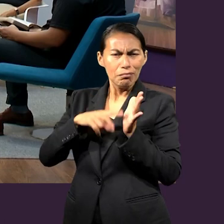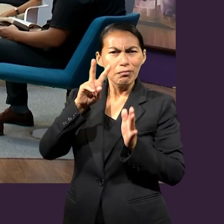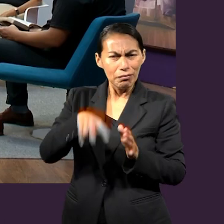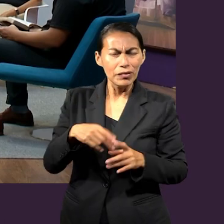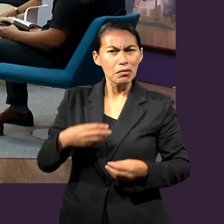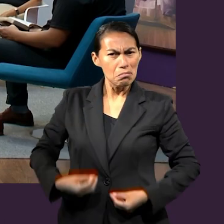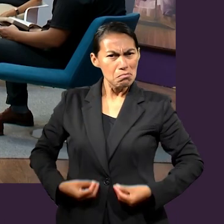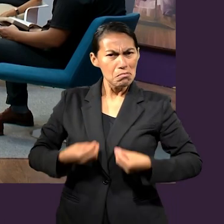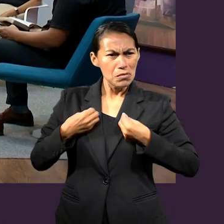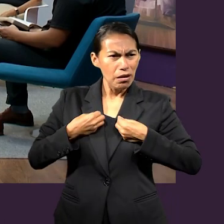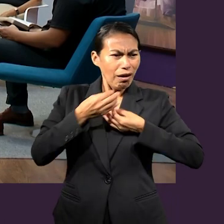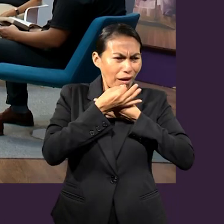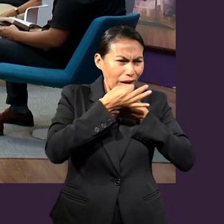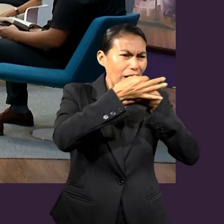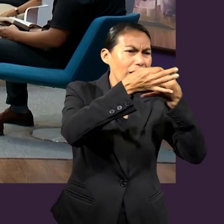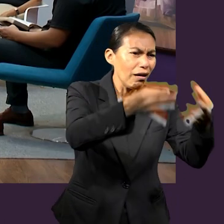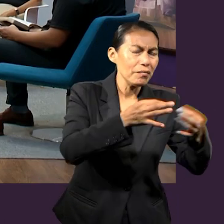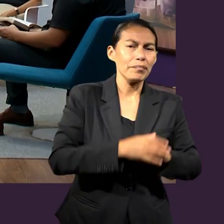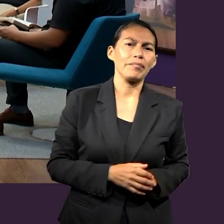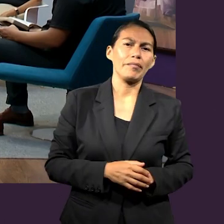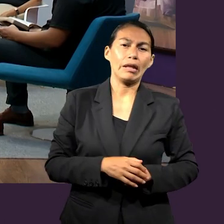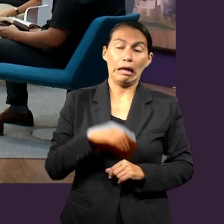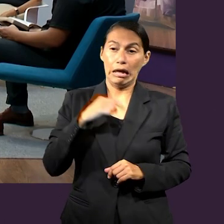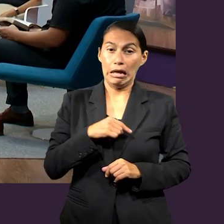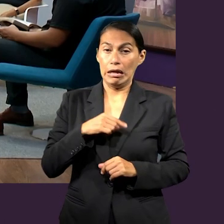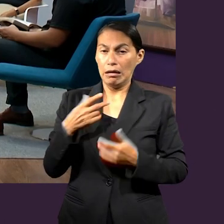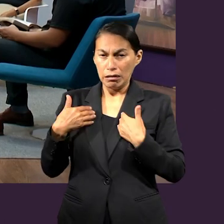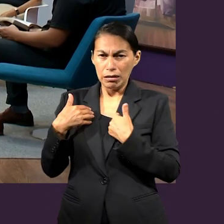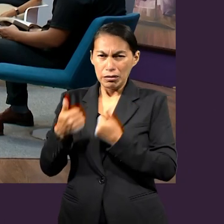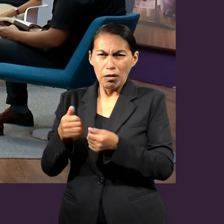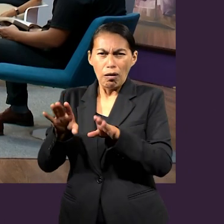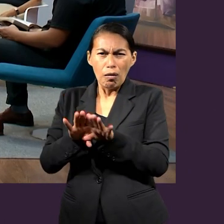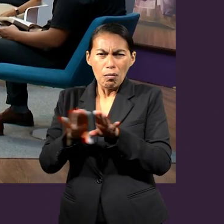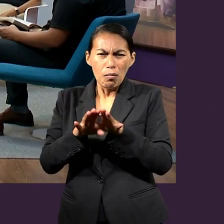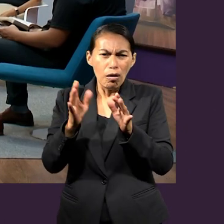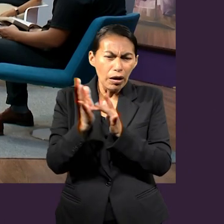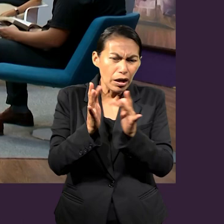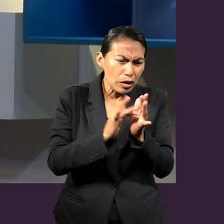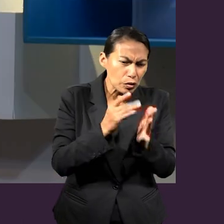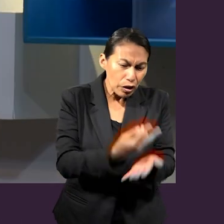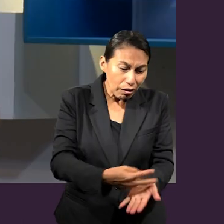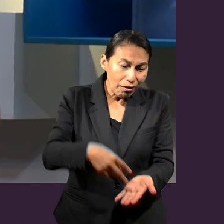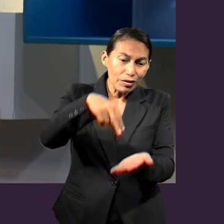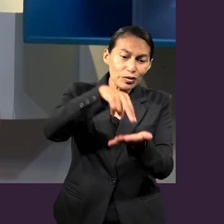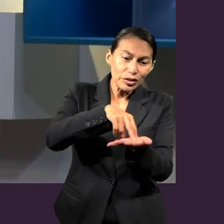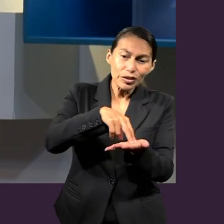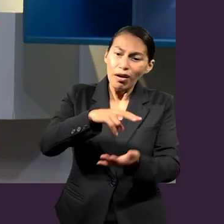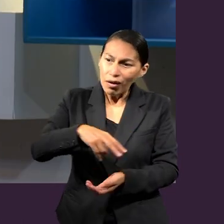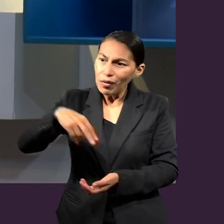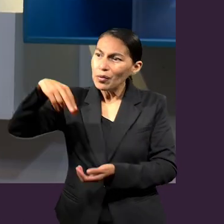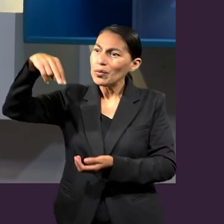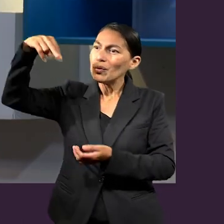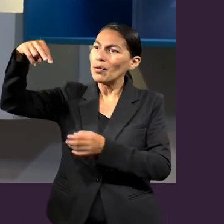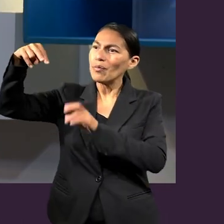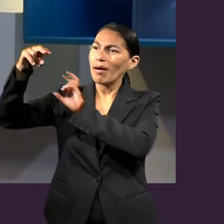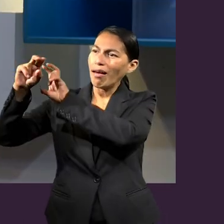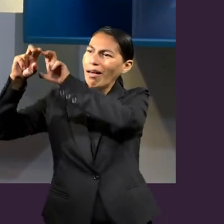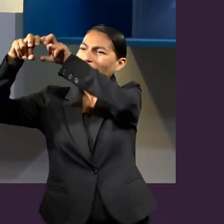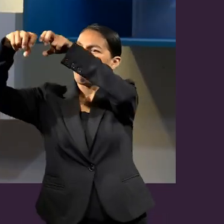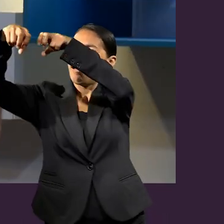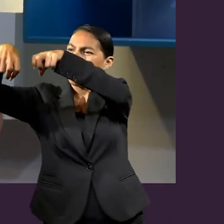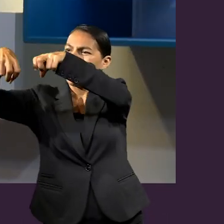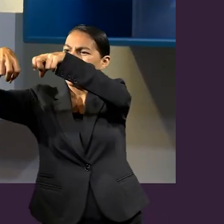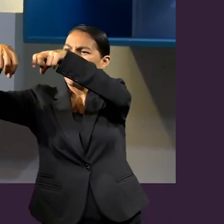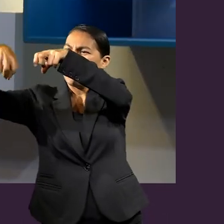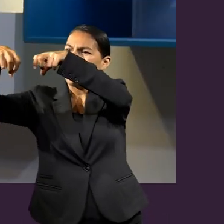y entendió la importancia de la resurrección, de la exaltación, de que Cristo se haya sentado a la diestra de